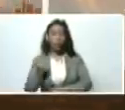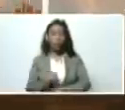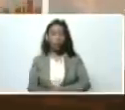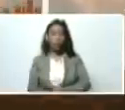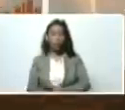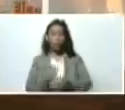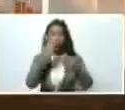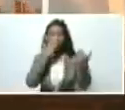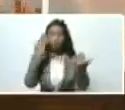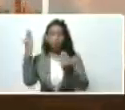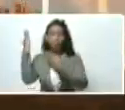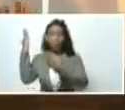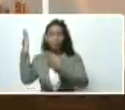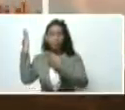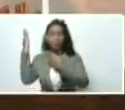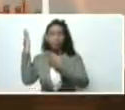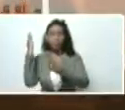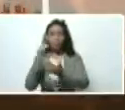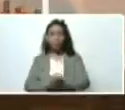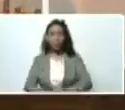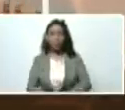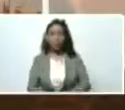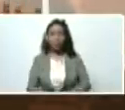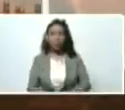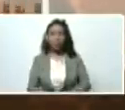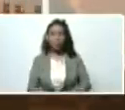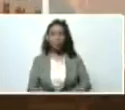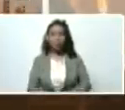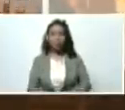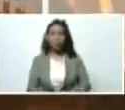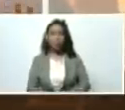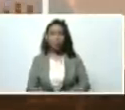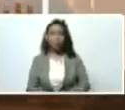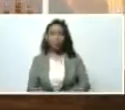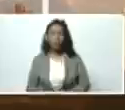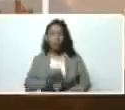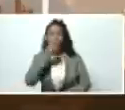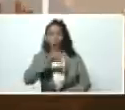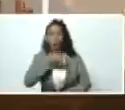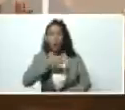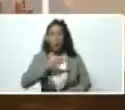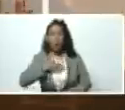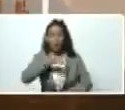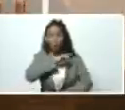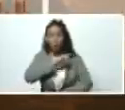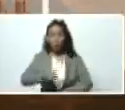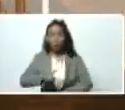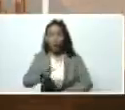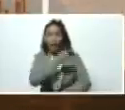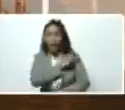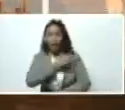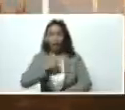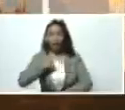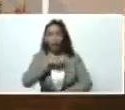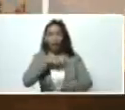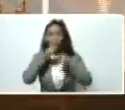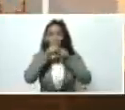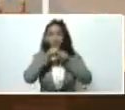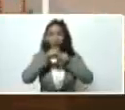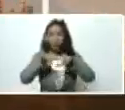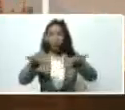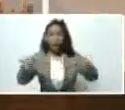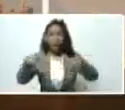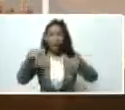adelante, alcaldesa de Caracas. Buenas tardes, mi comandante en jefe, aquí estamos, desplegados en